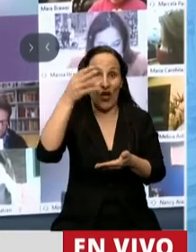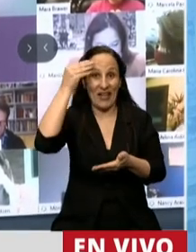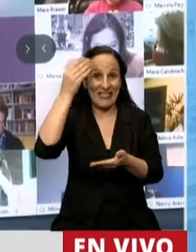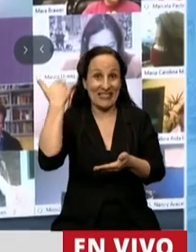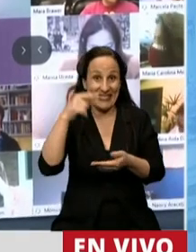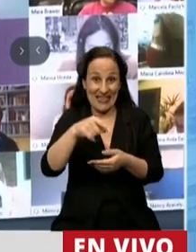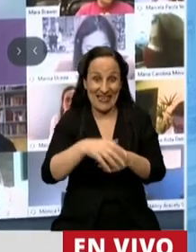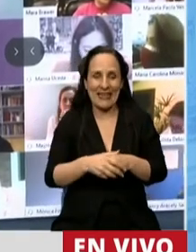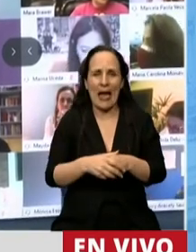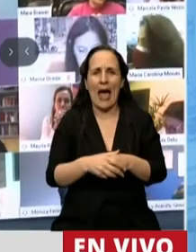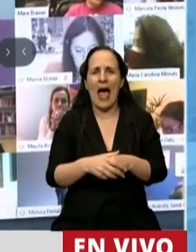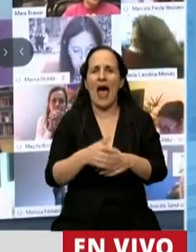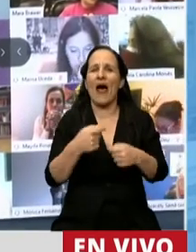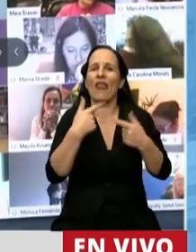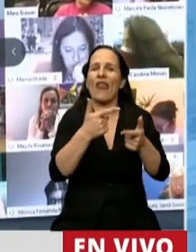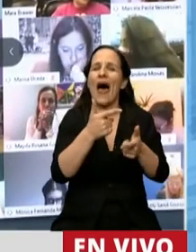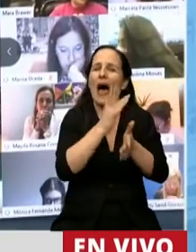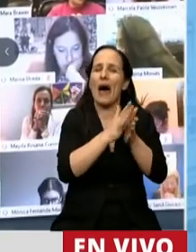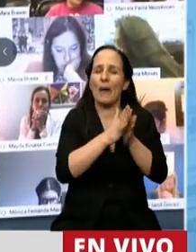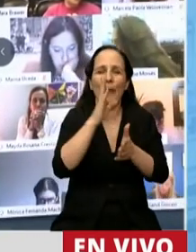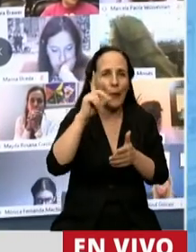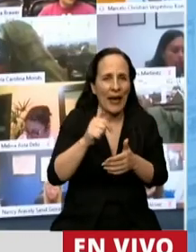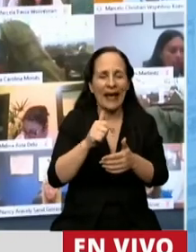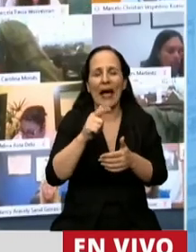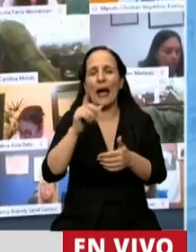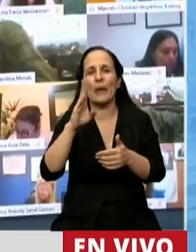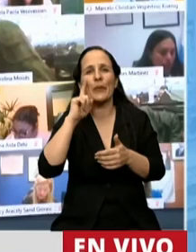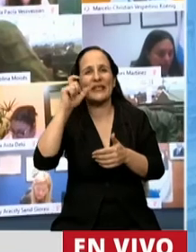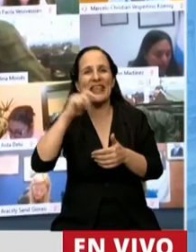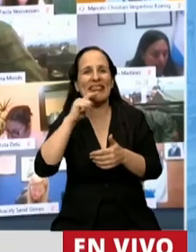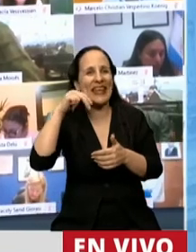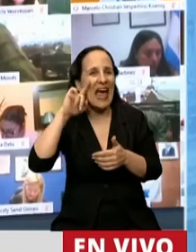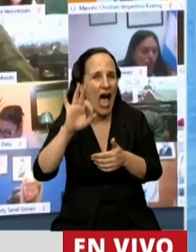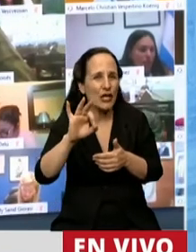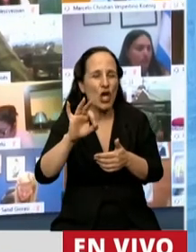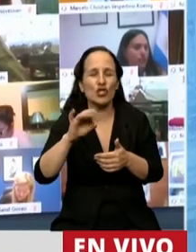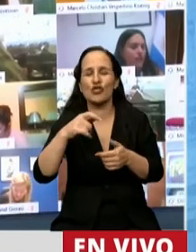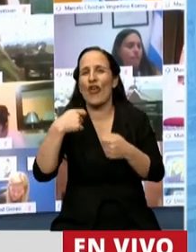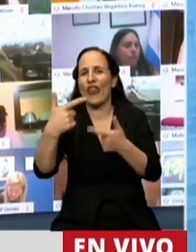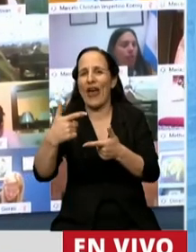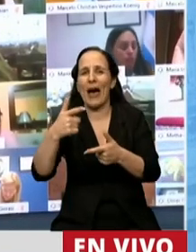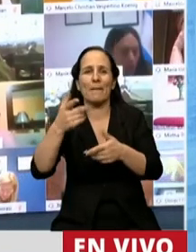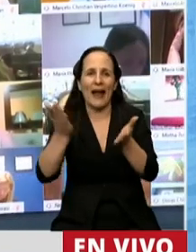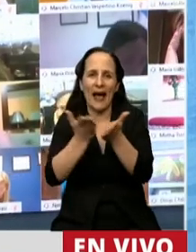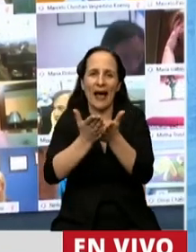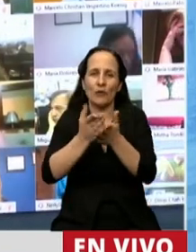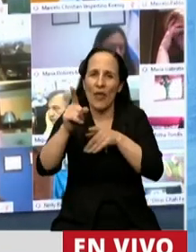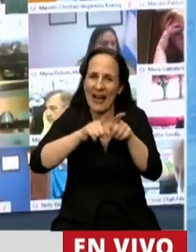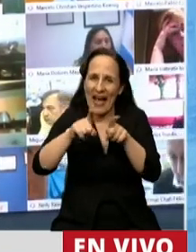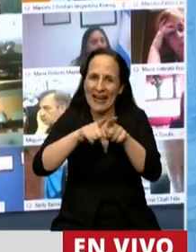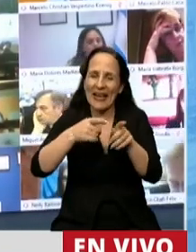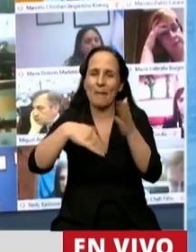Cristina Kirchner, que hubo las becas bicentenario que orientaban y estimulaban a los jóvenes a estudiar carreras vinculadas